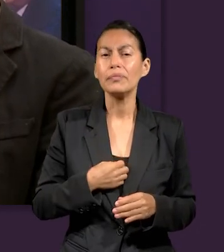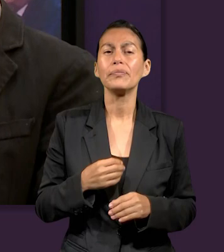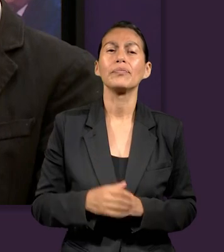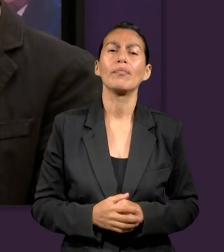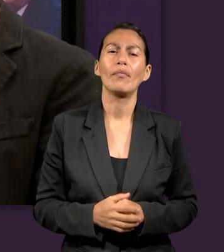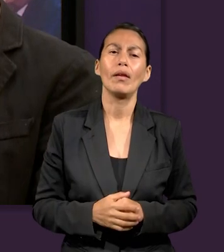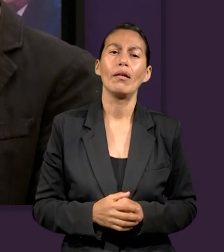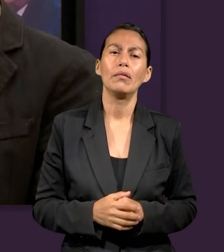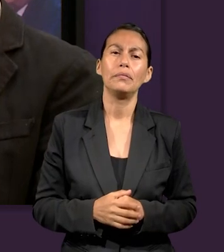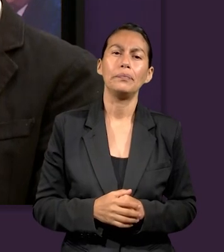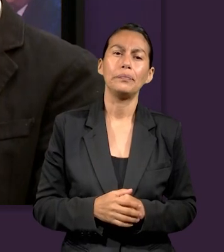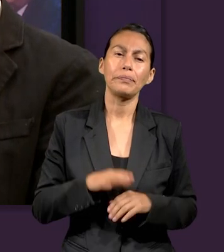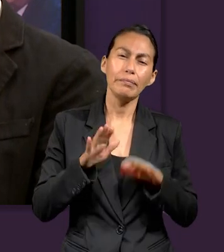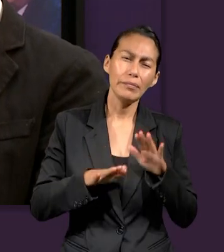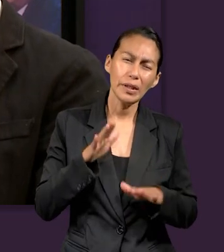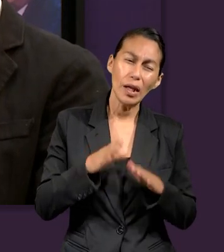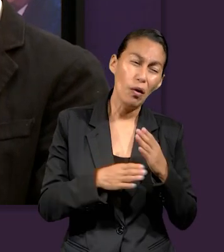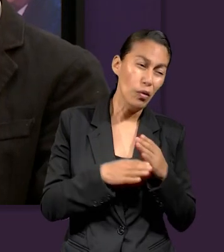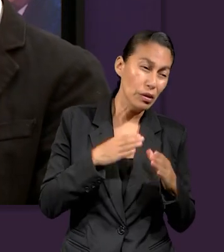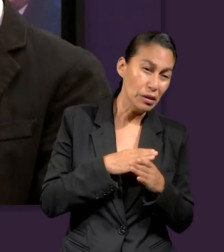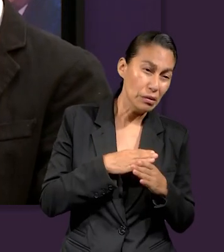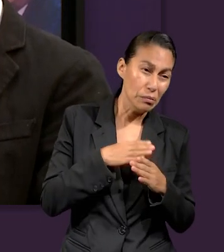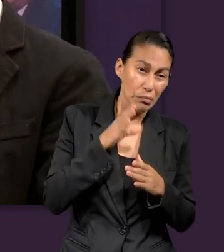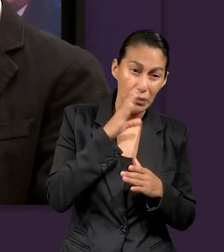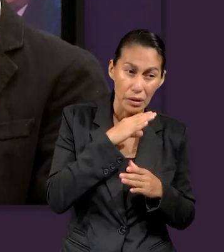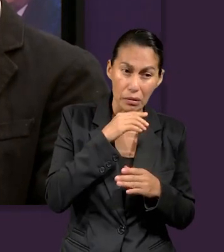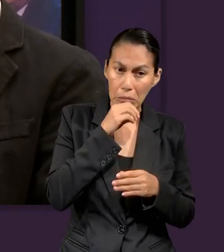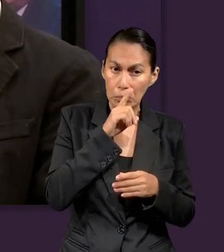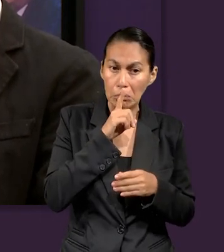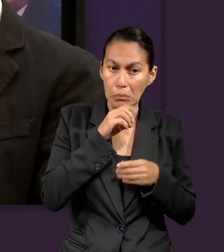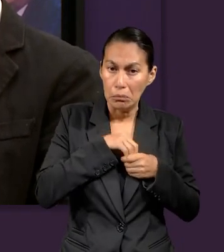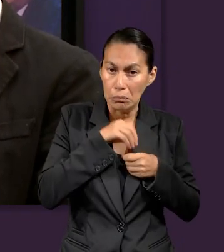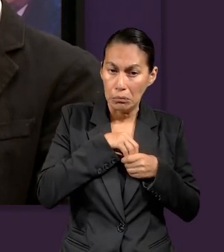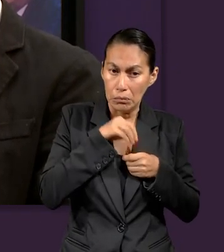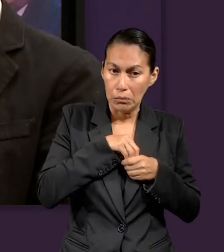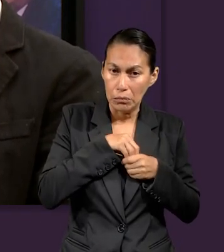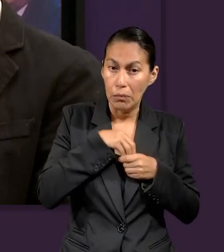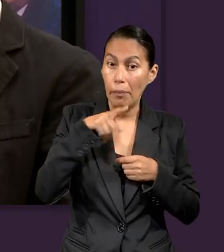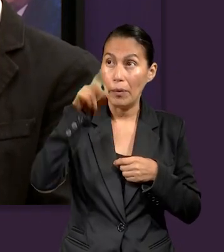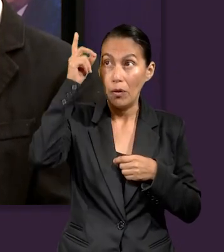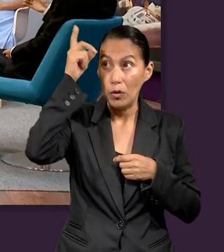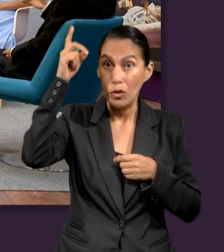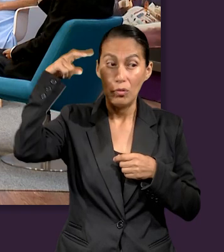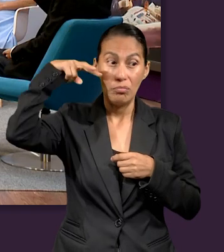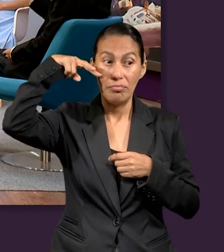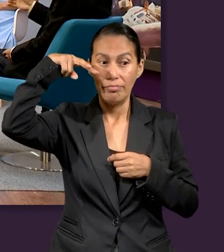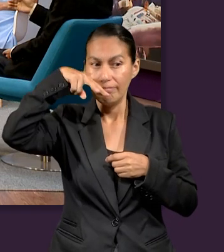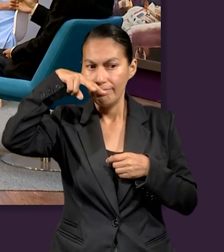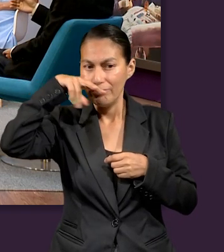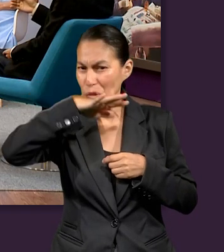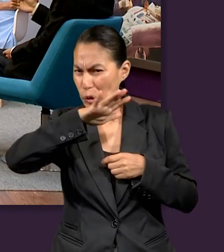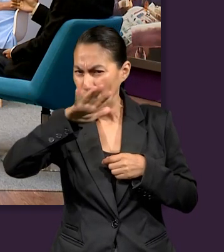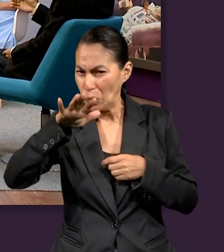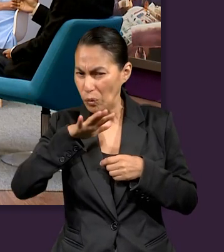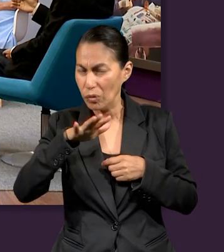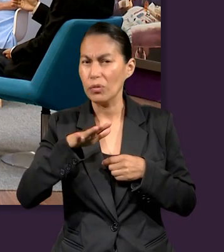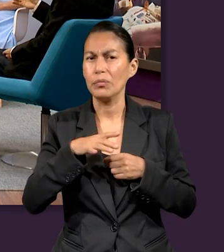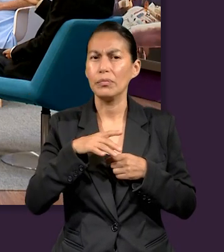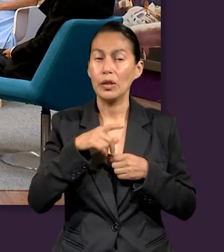pero Dios dice que todo lo oculto también lo va a llevar. Claro. Entonces debemos de estar preparándonos,